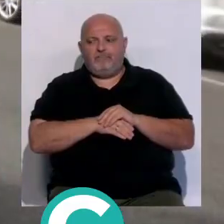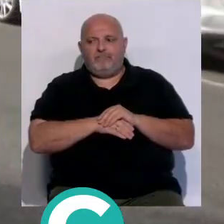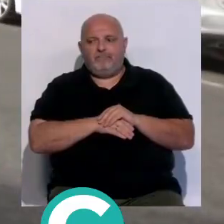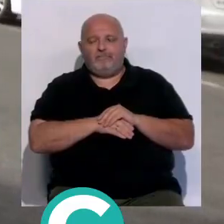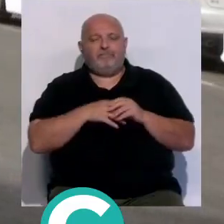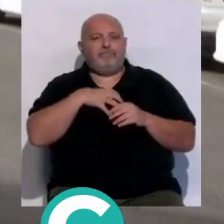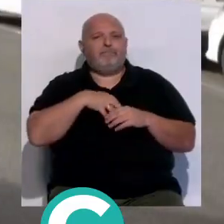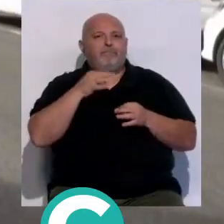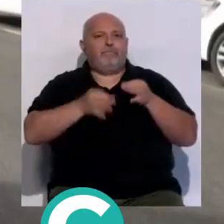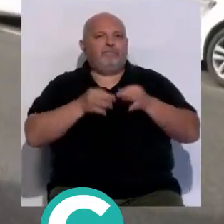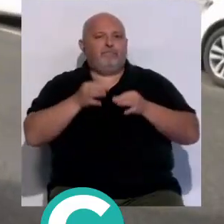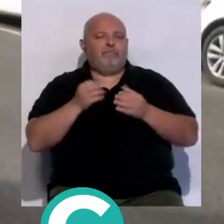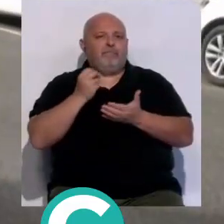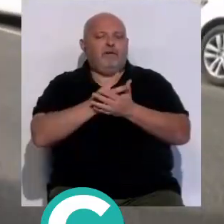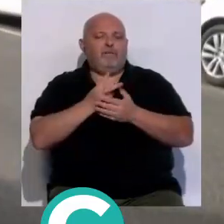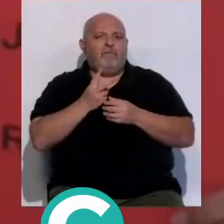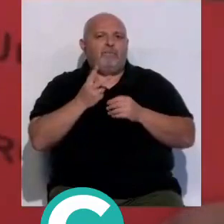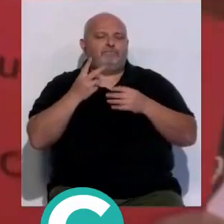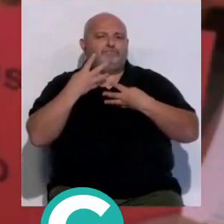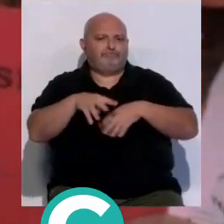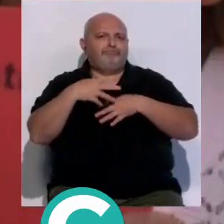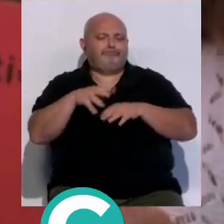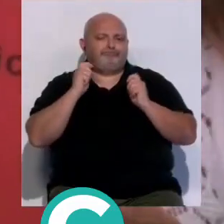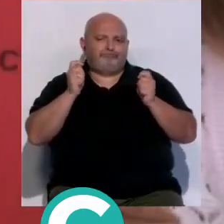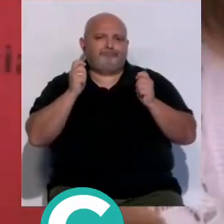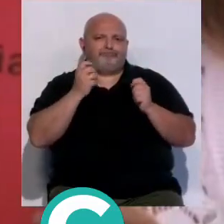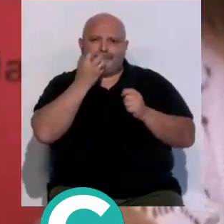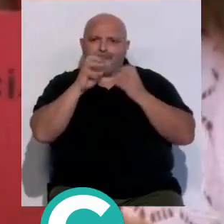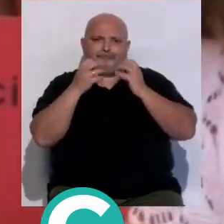los funcionarios de justicia retoman las movilizaciones